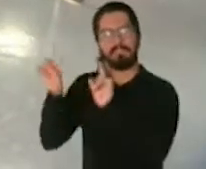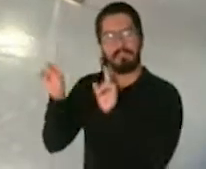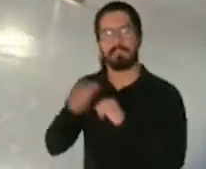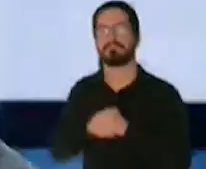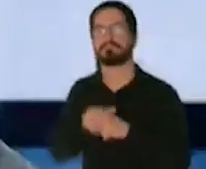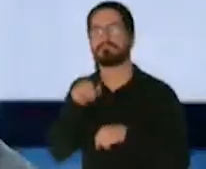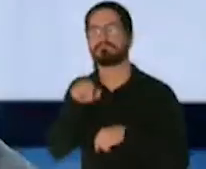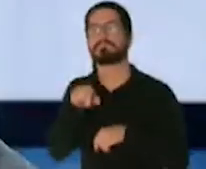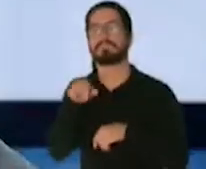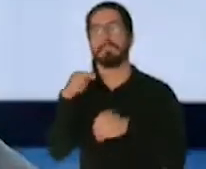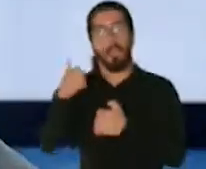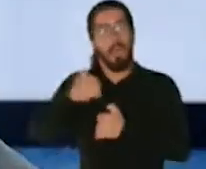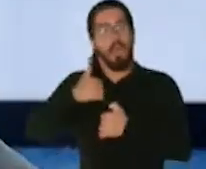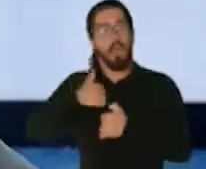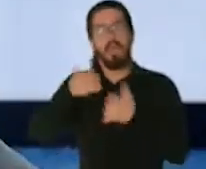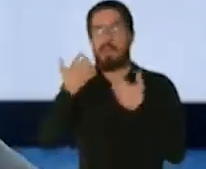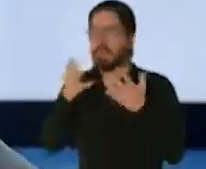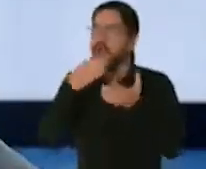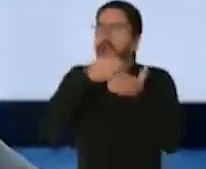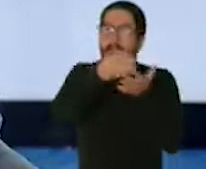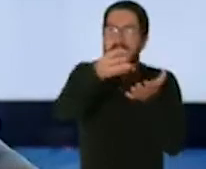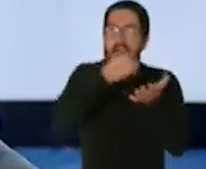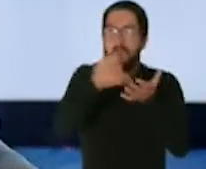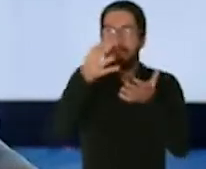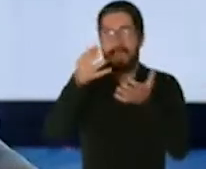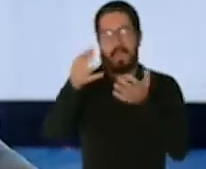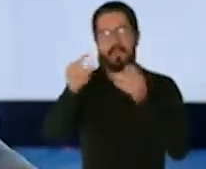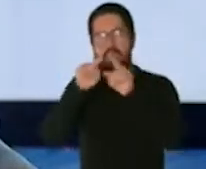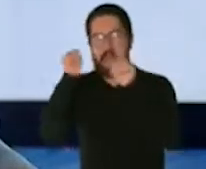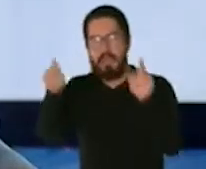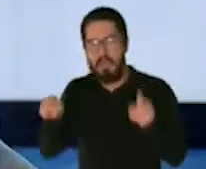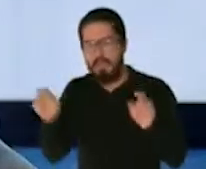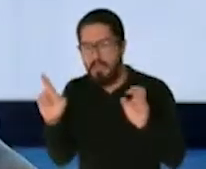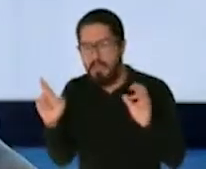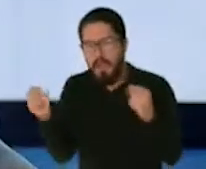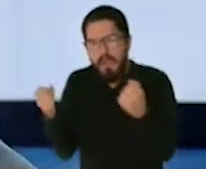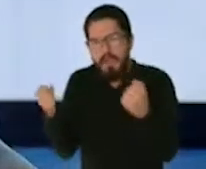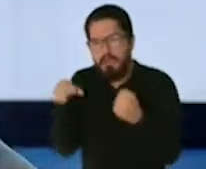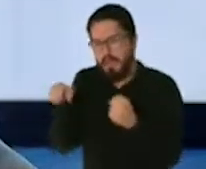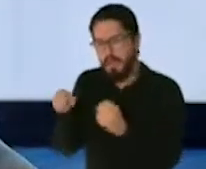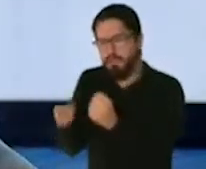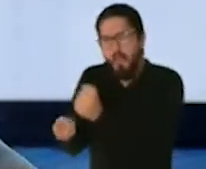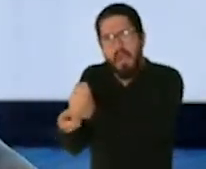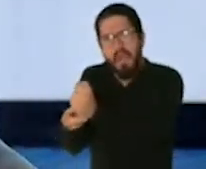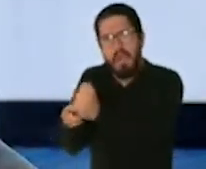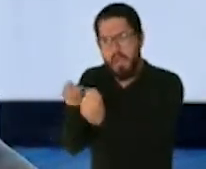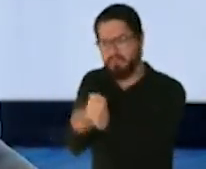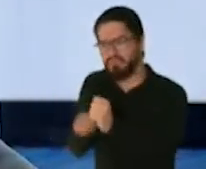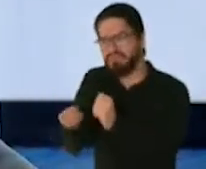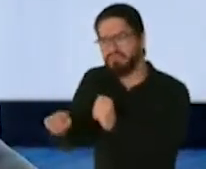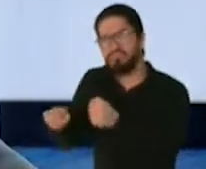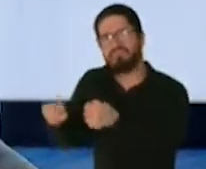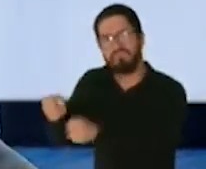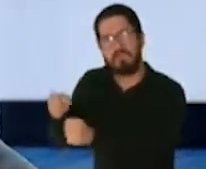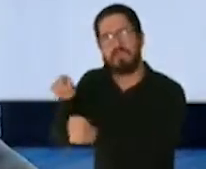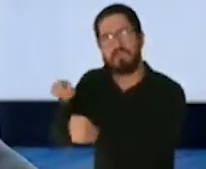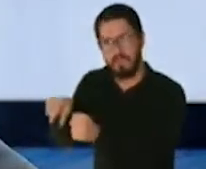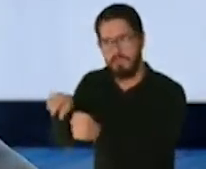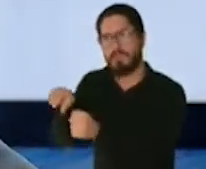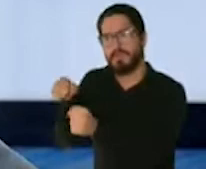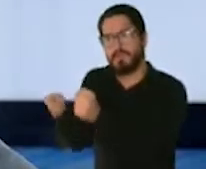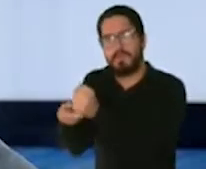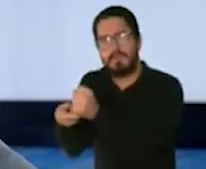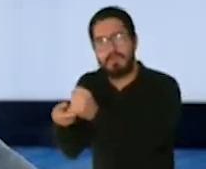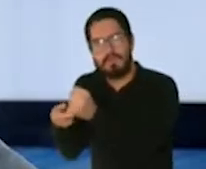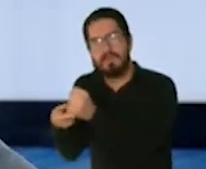adquirieron todas esas neveras, sistemas de, para, como digo, contenedores especiales donde se